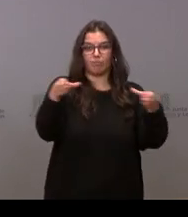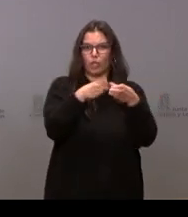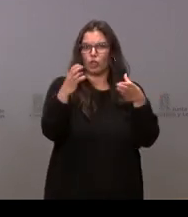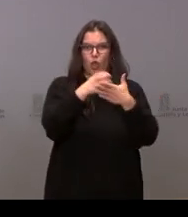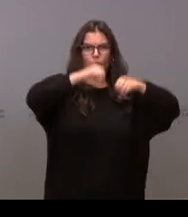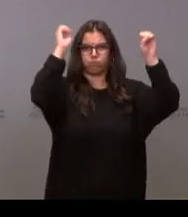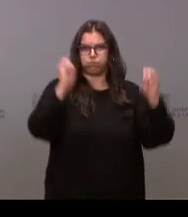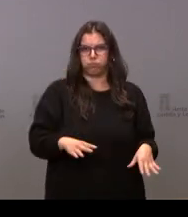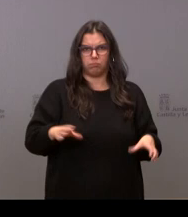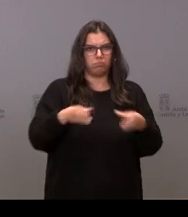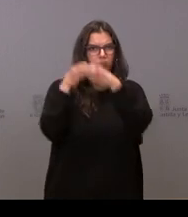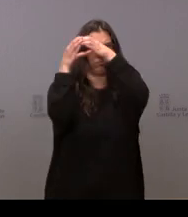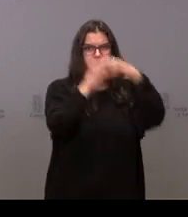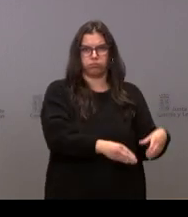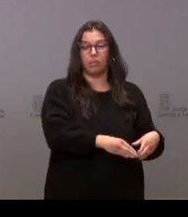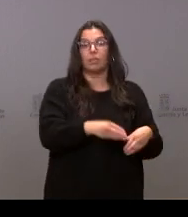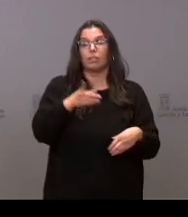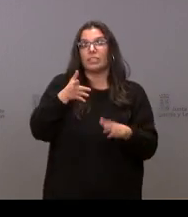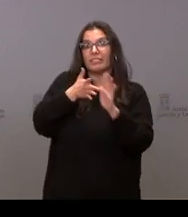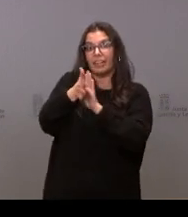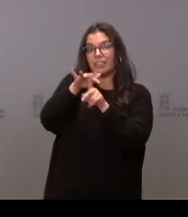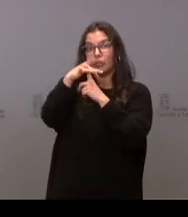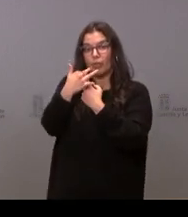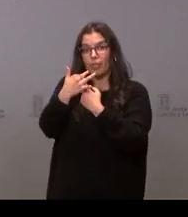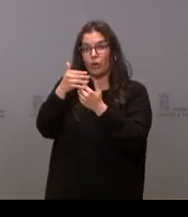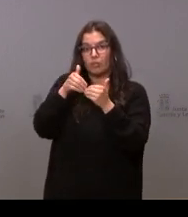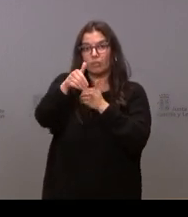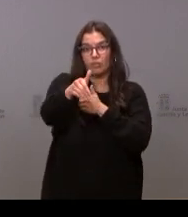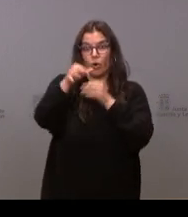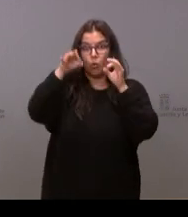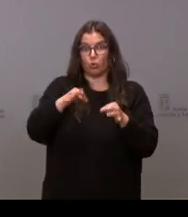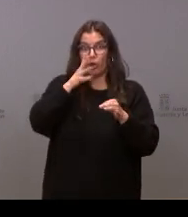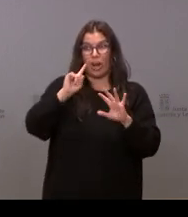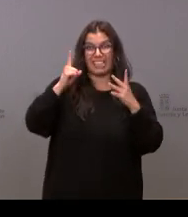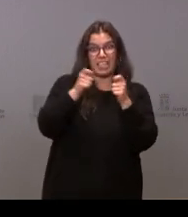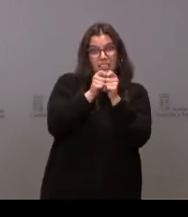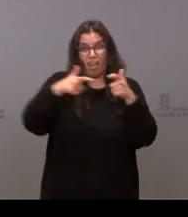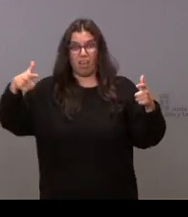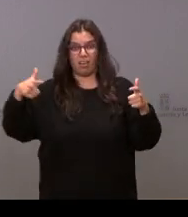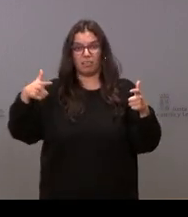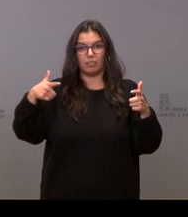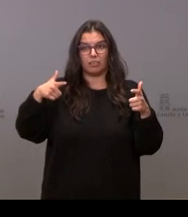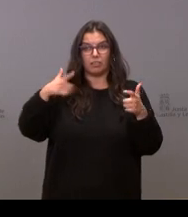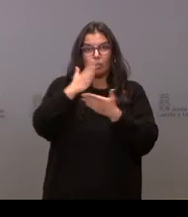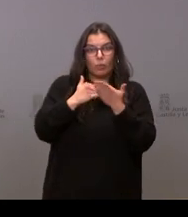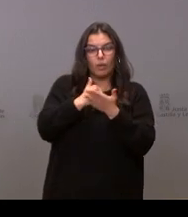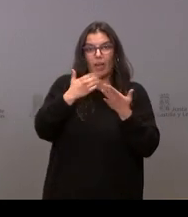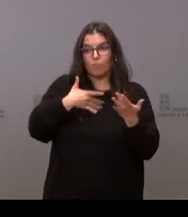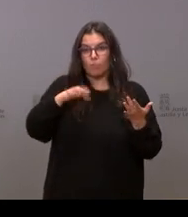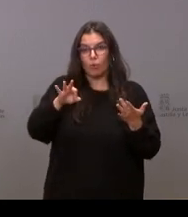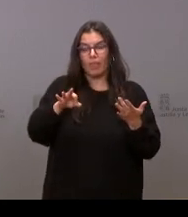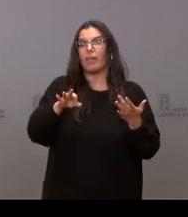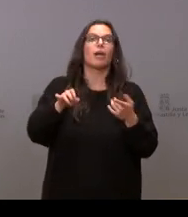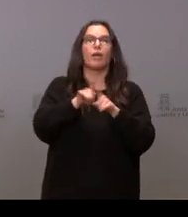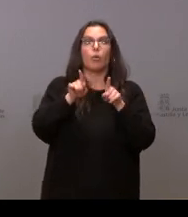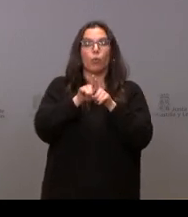situación deja esto en plena sexta ola a la comunidad autónoma y a la posibilidad de hacer esa revisión